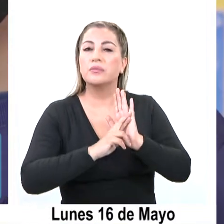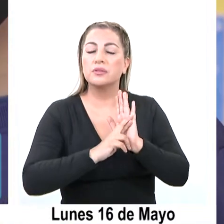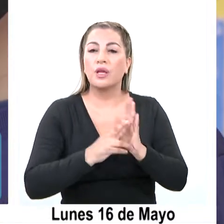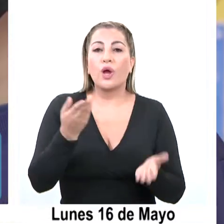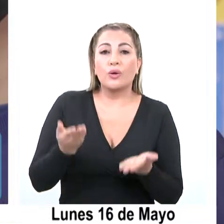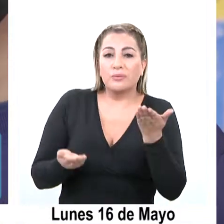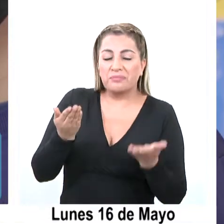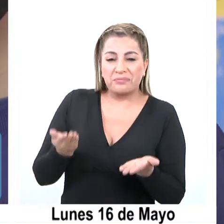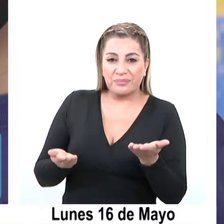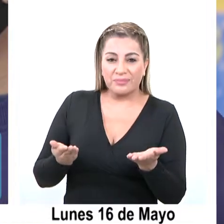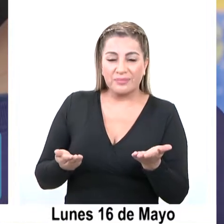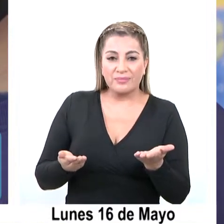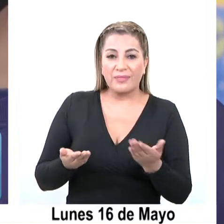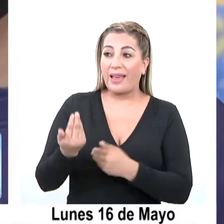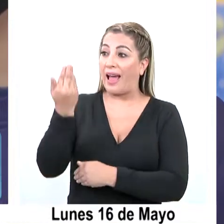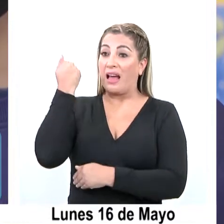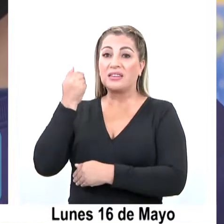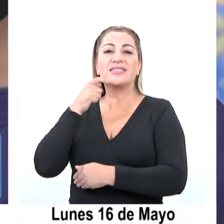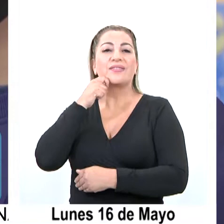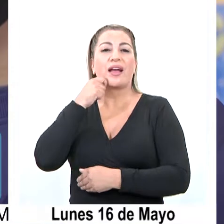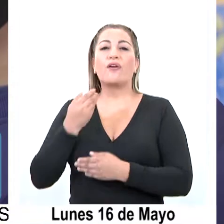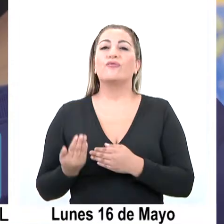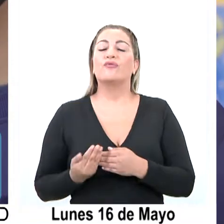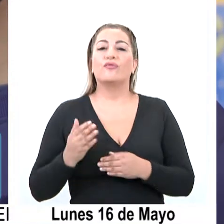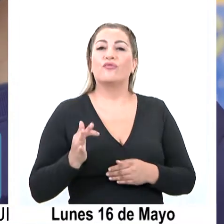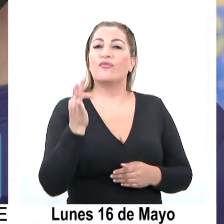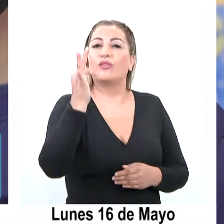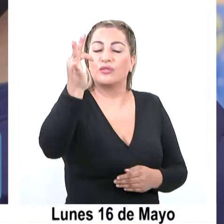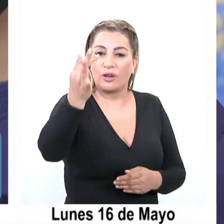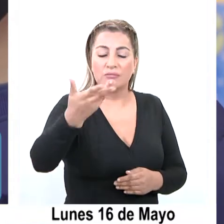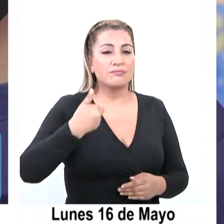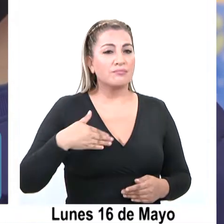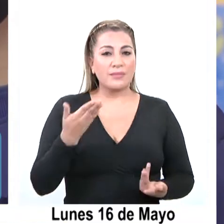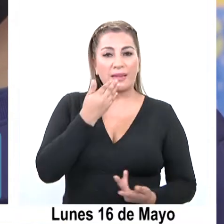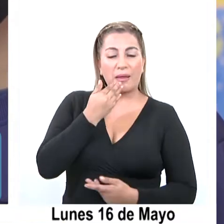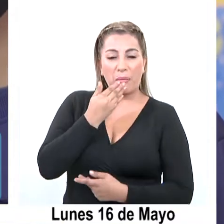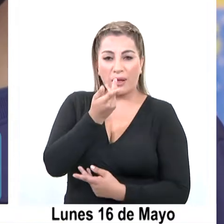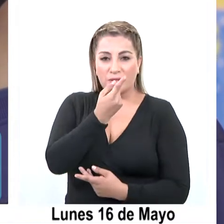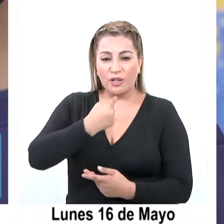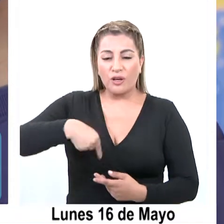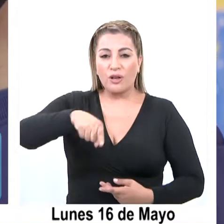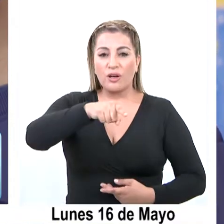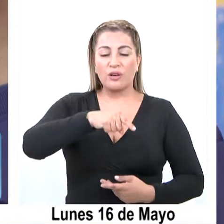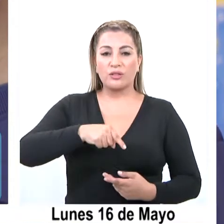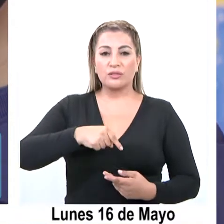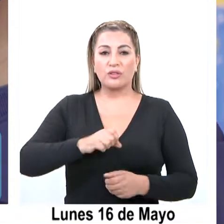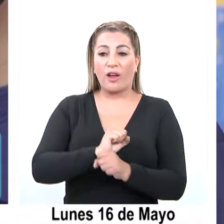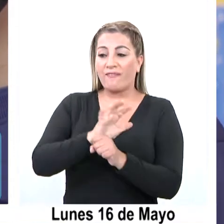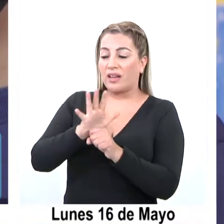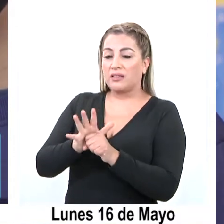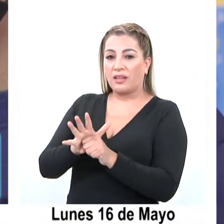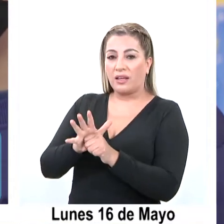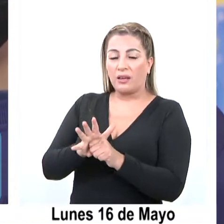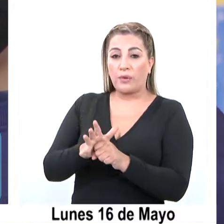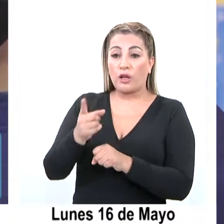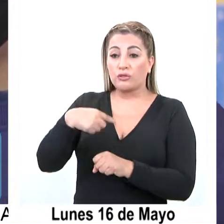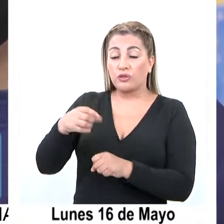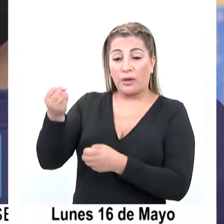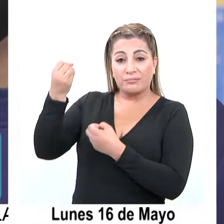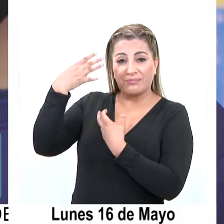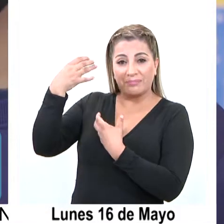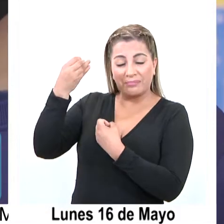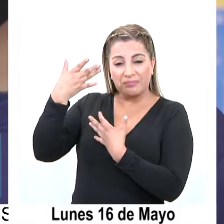comparar más que nada el pasado y el futuro, y cómo fue la pandemia y cómo se educó con ella,